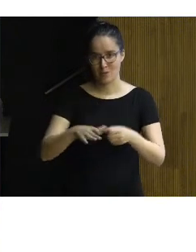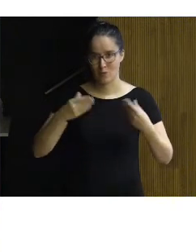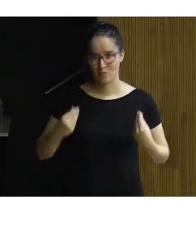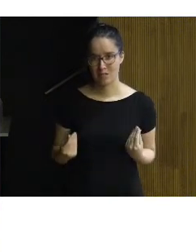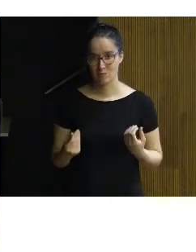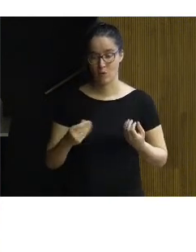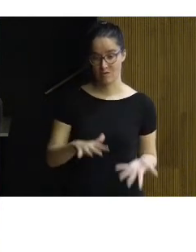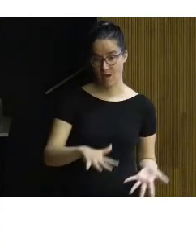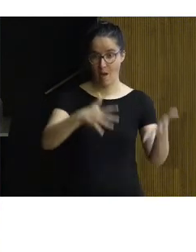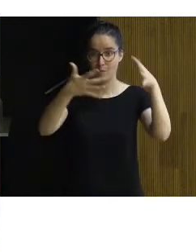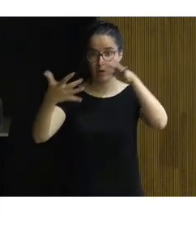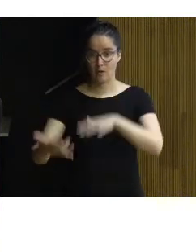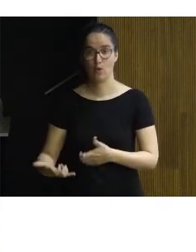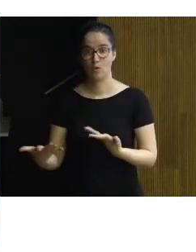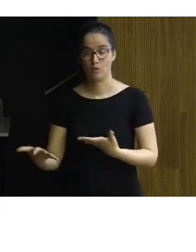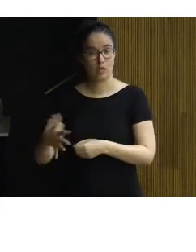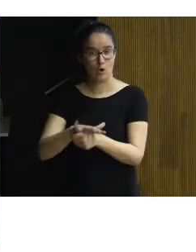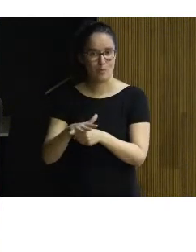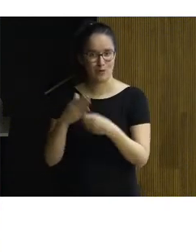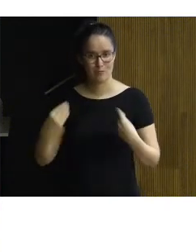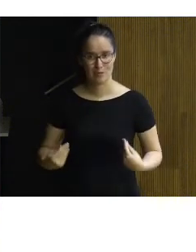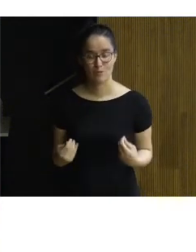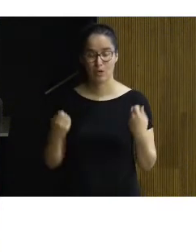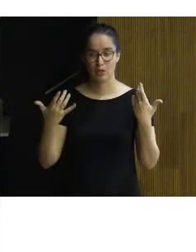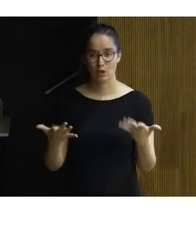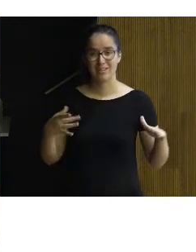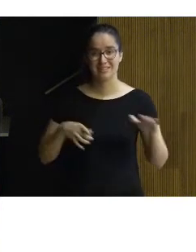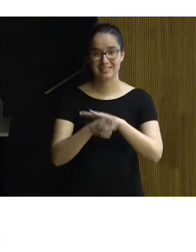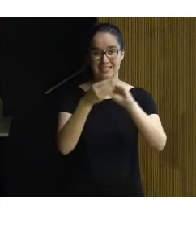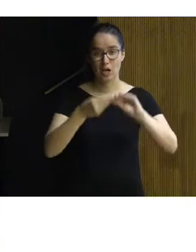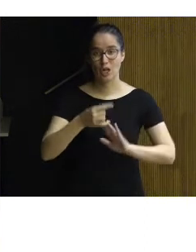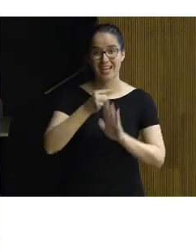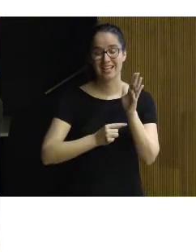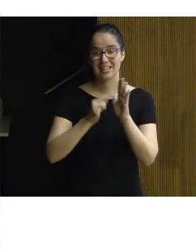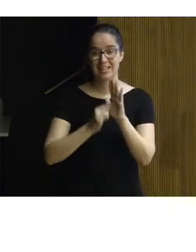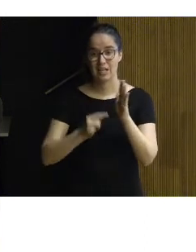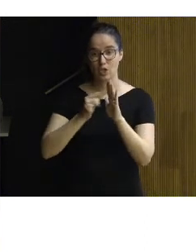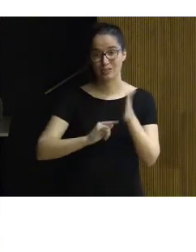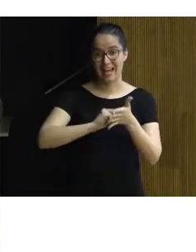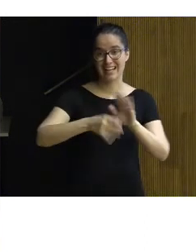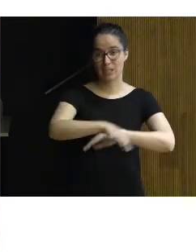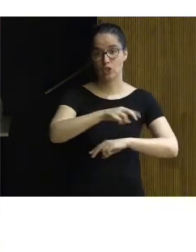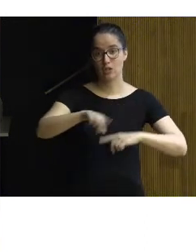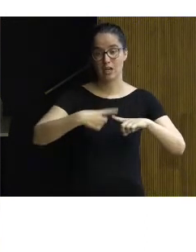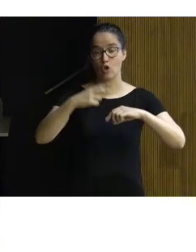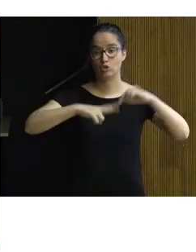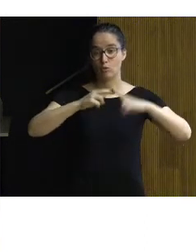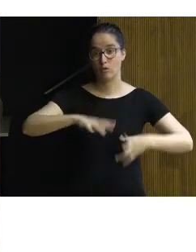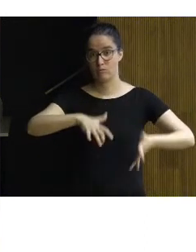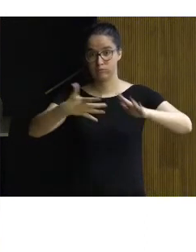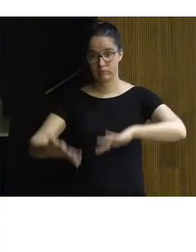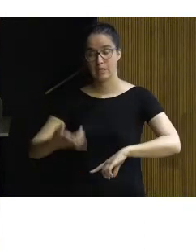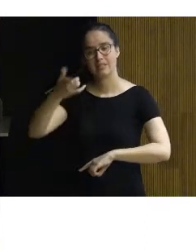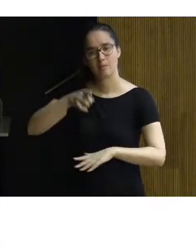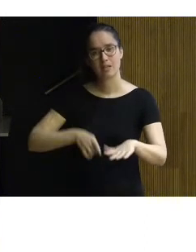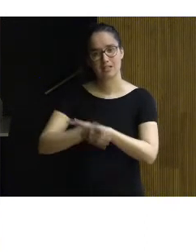campo de aplicación era dentro de este mismo ámbito. Por lo tanto, desarrolla criterios de intervención arquitectónica y de construcción y